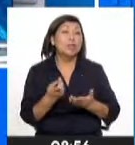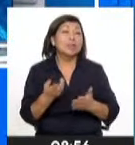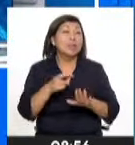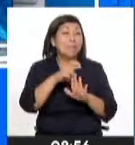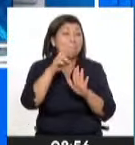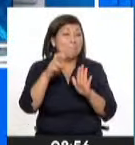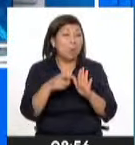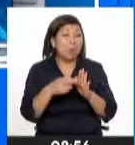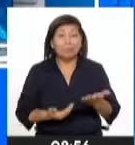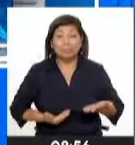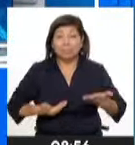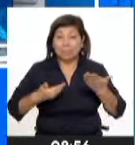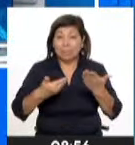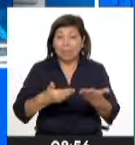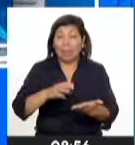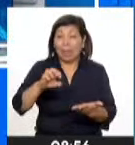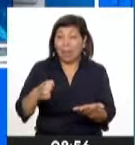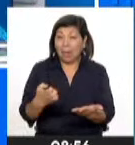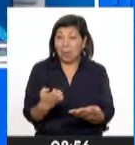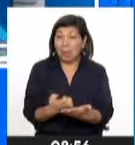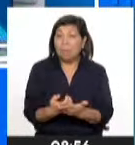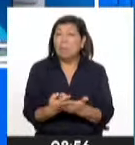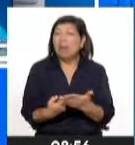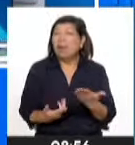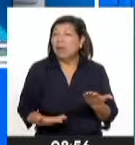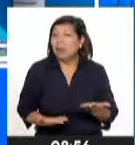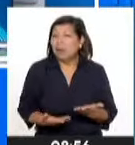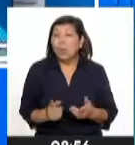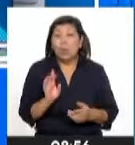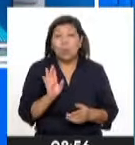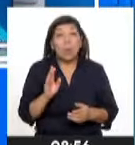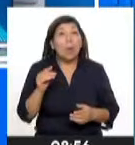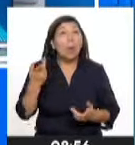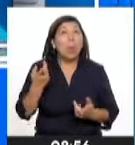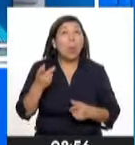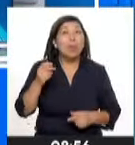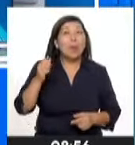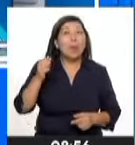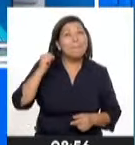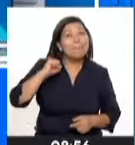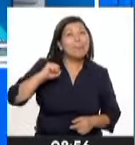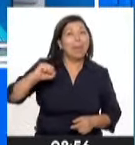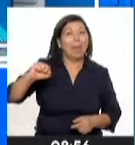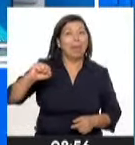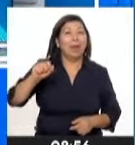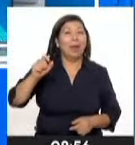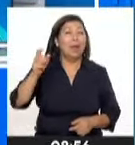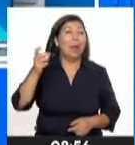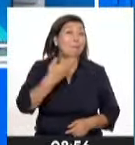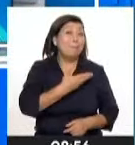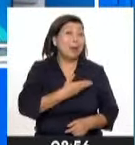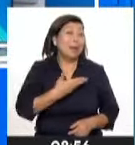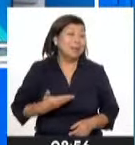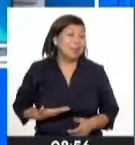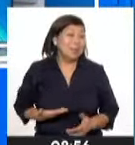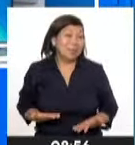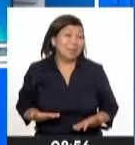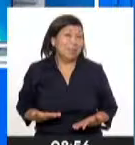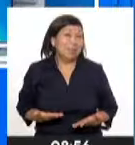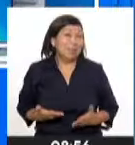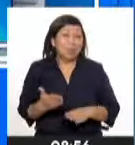proyecto presentado por el Ejecutivo, para que durante los viajes la Presidenta pueda de una manera